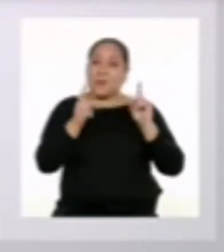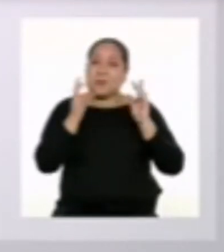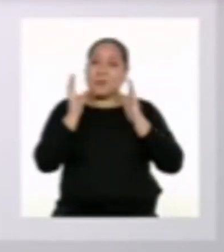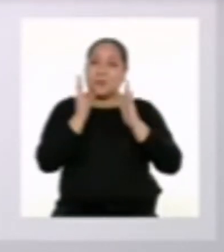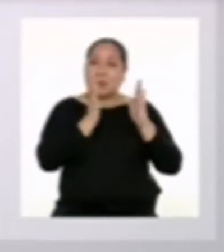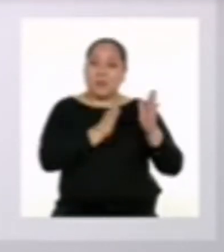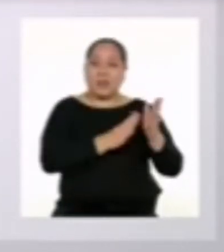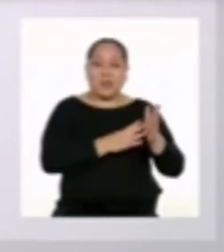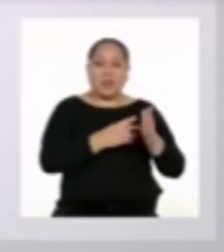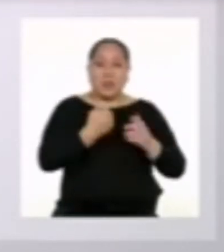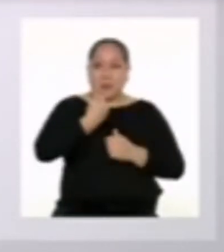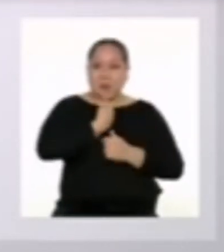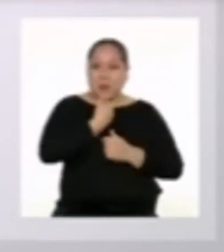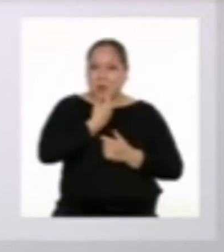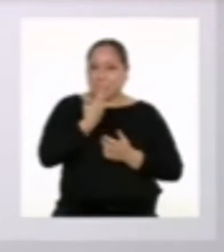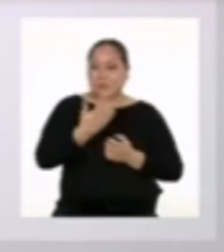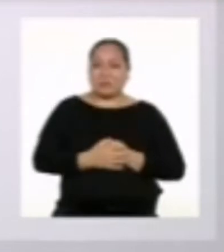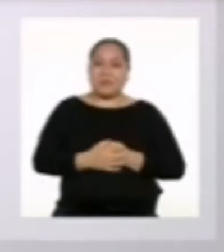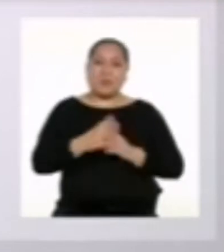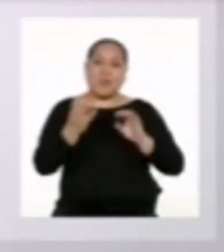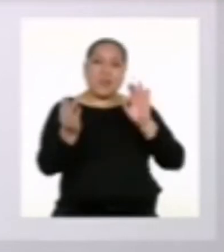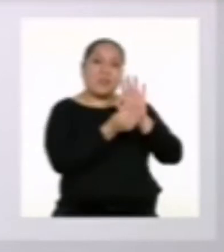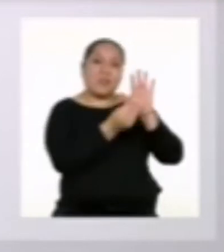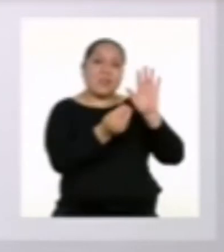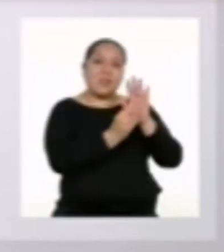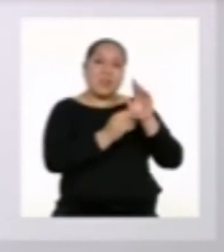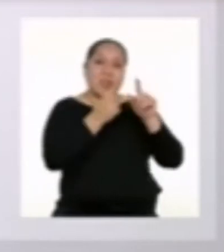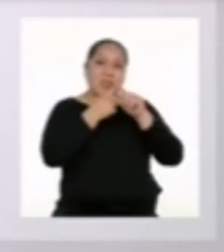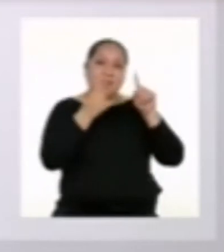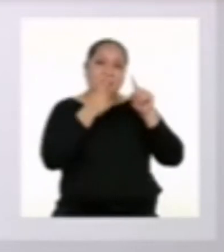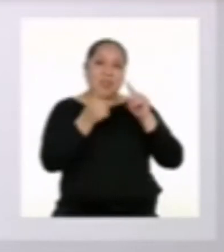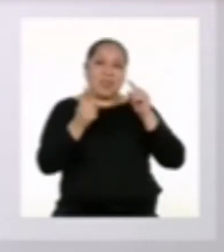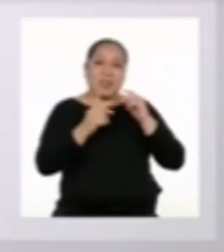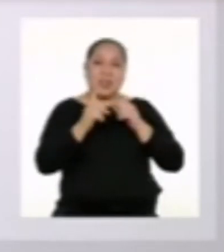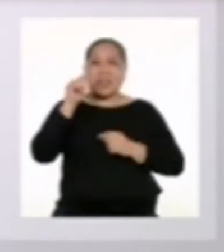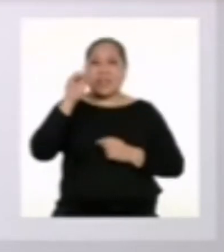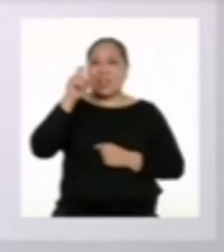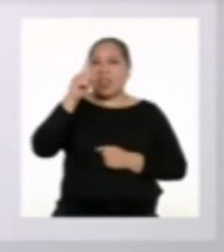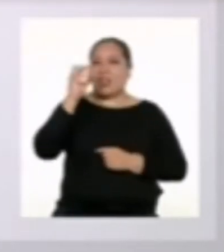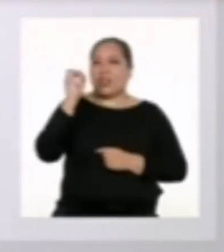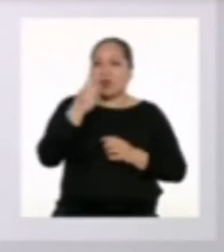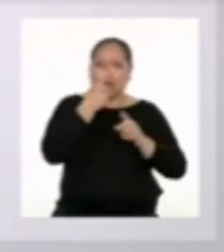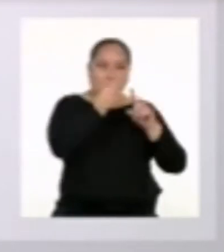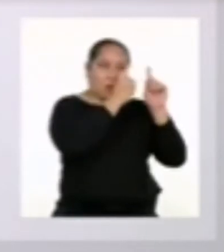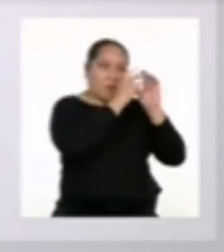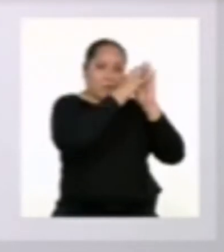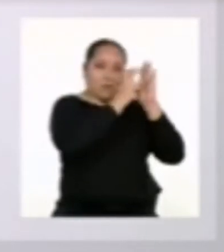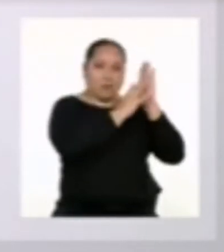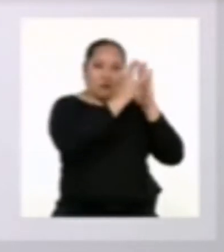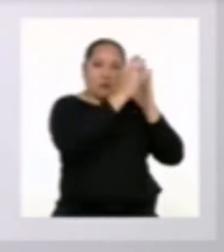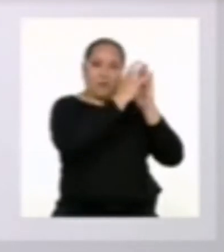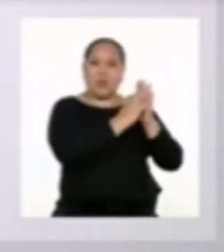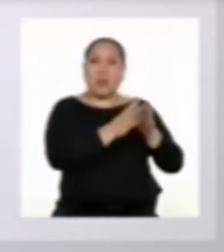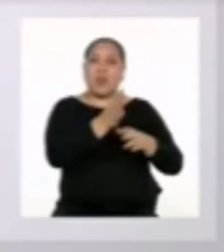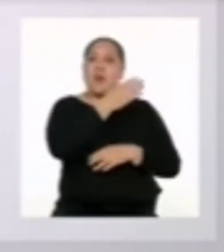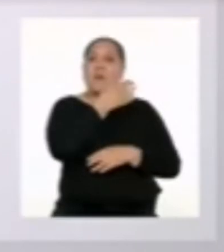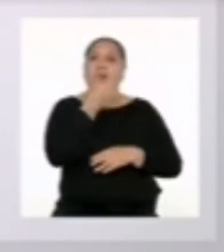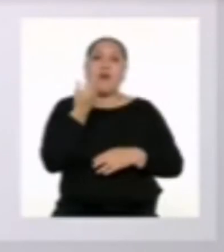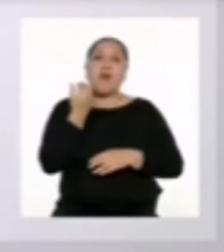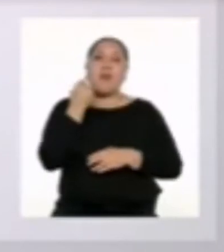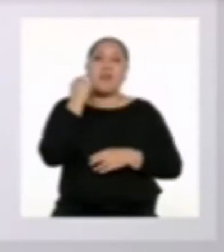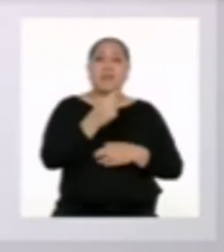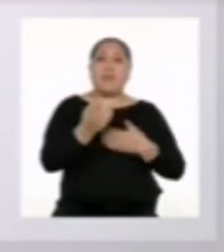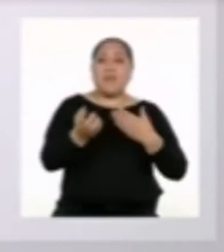elaborada de manera artesanal. Y se incluyen diversos tipos de textos. Lo mejor de los fanzines es su